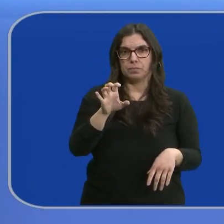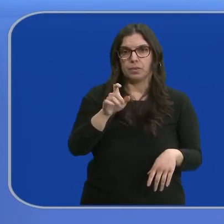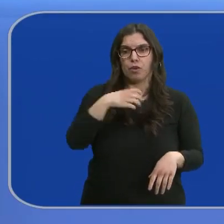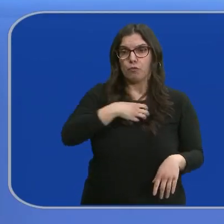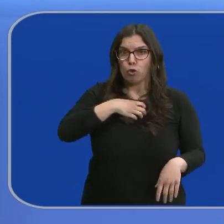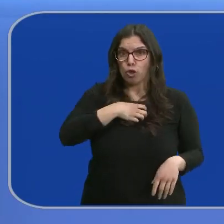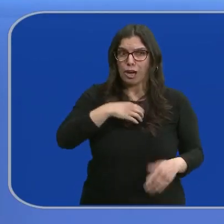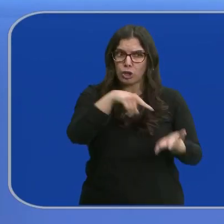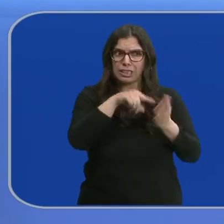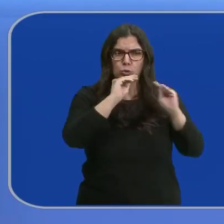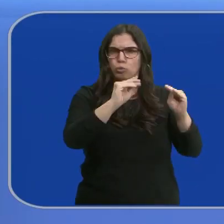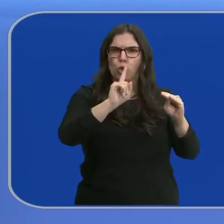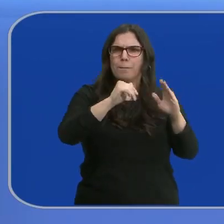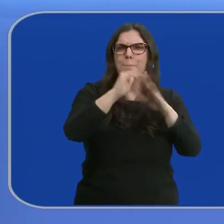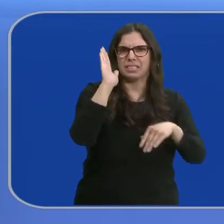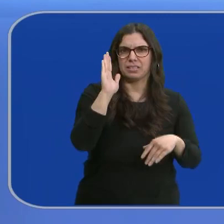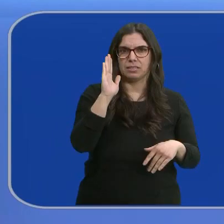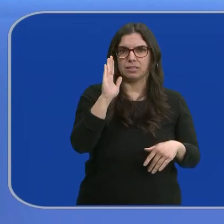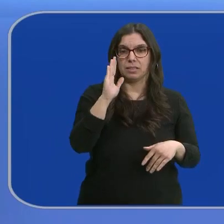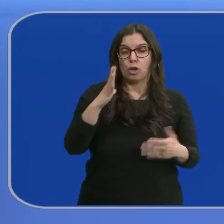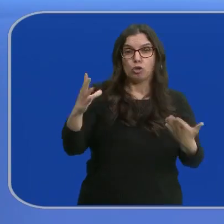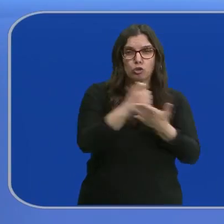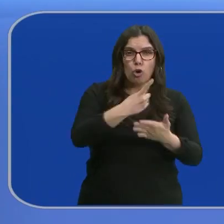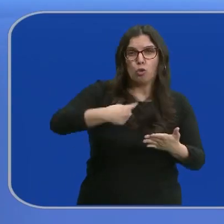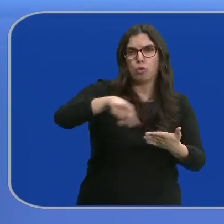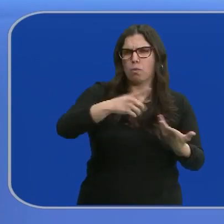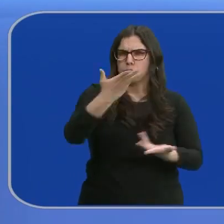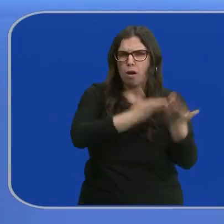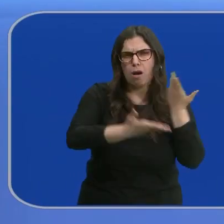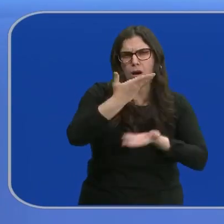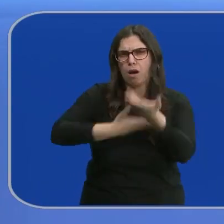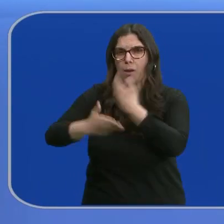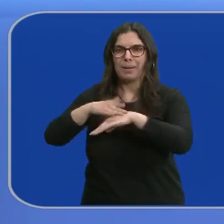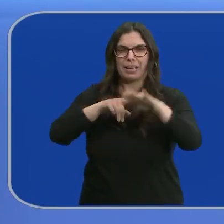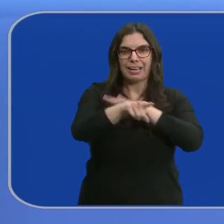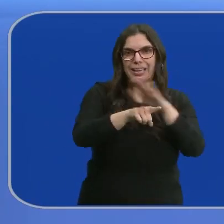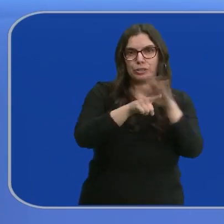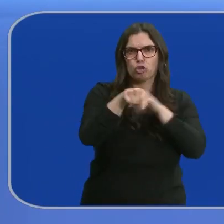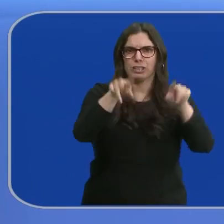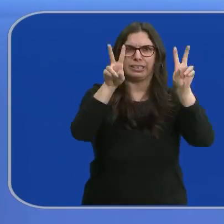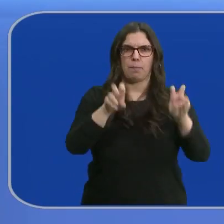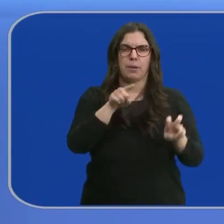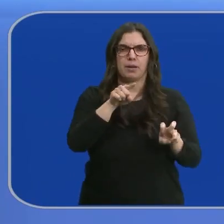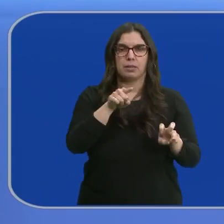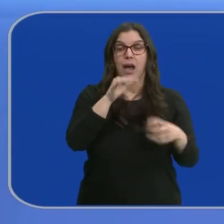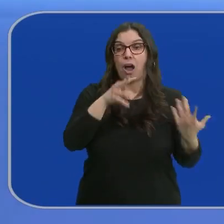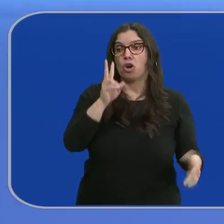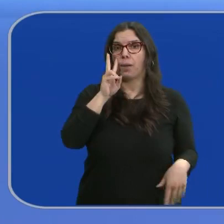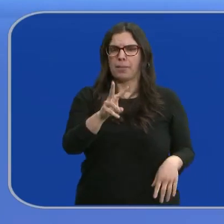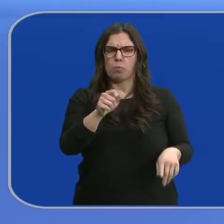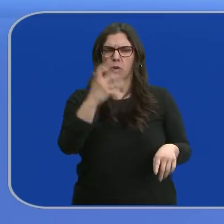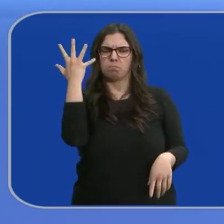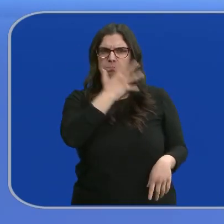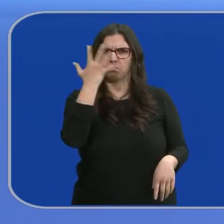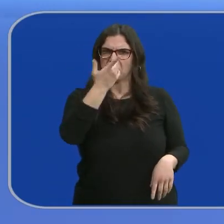lo que un empleado público se le puede exigir. Y todos ellos colaboraron en la gestión de este tema. Y ahora veo que se pone